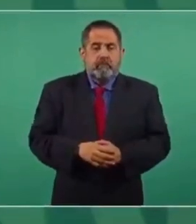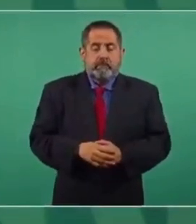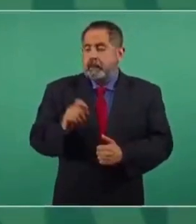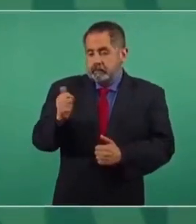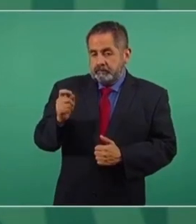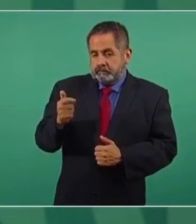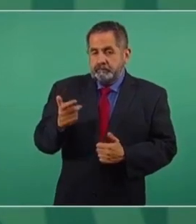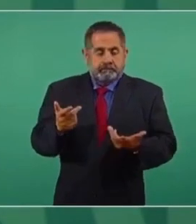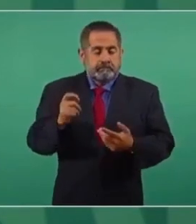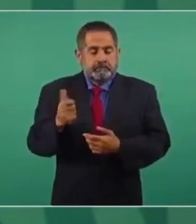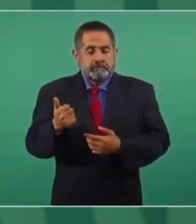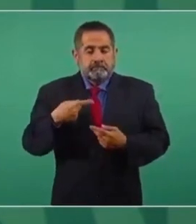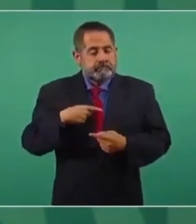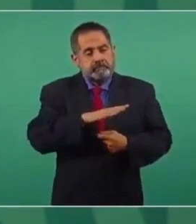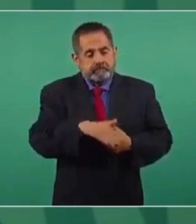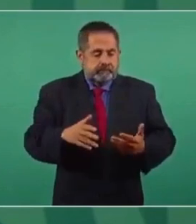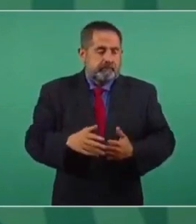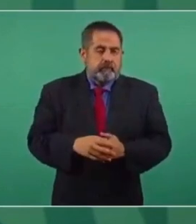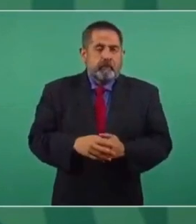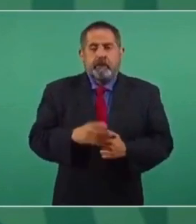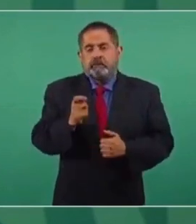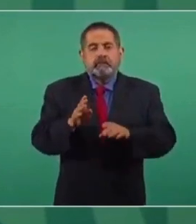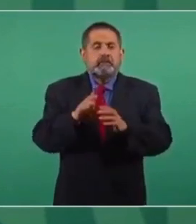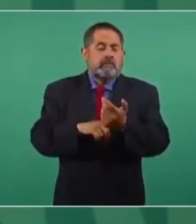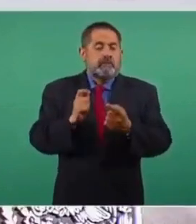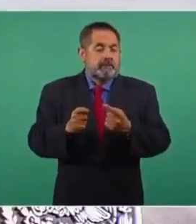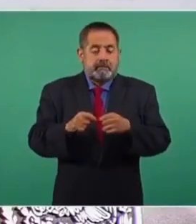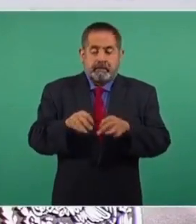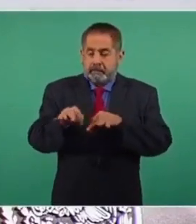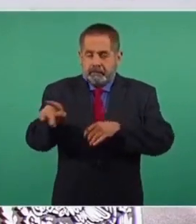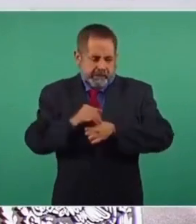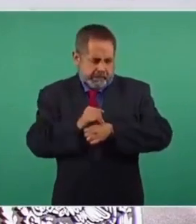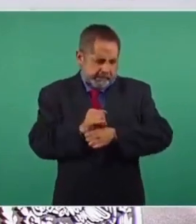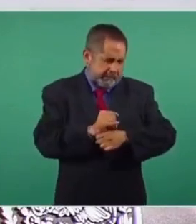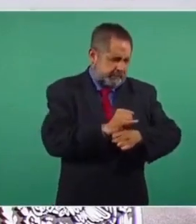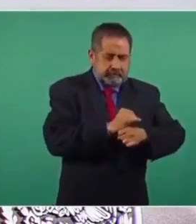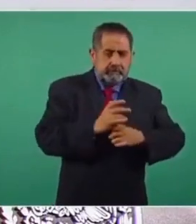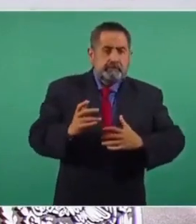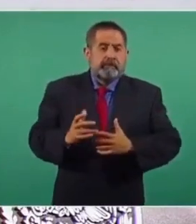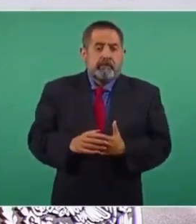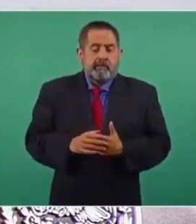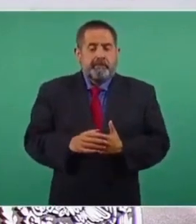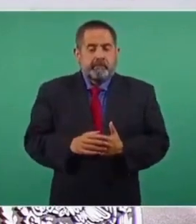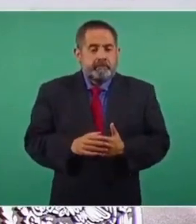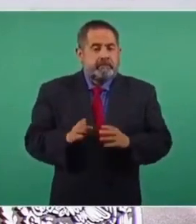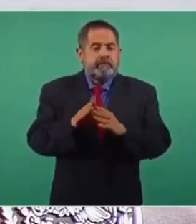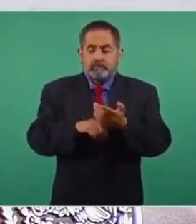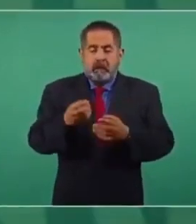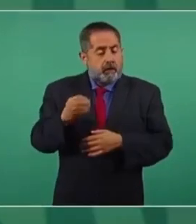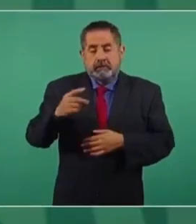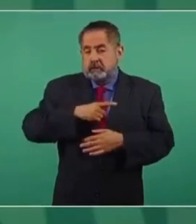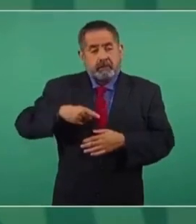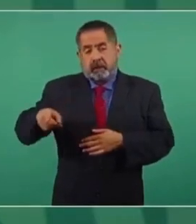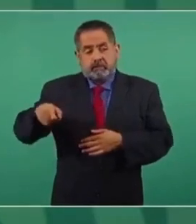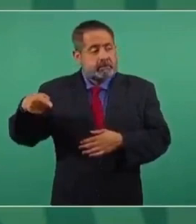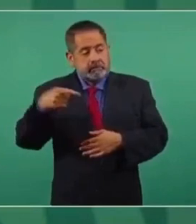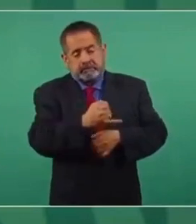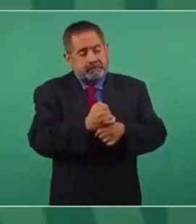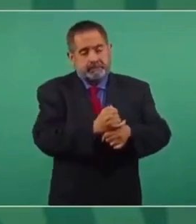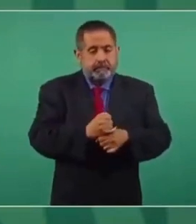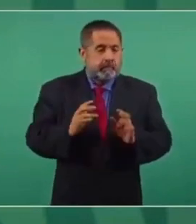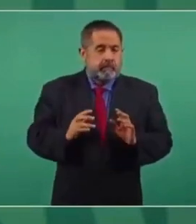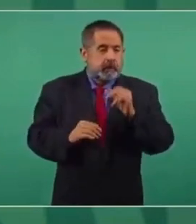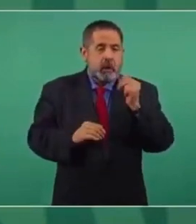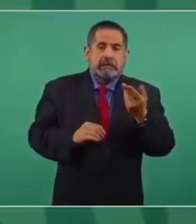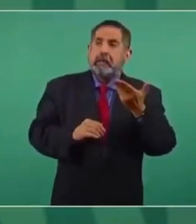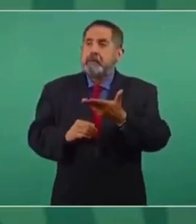26 personas. Se está haciendo ese trabajo de investigación. Es de oficio, porque